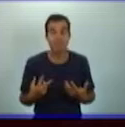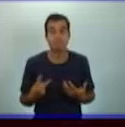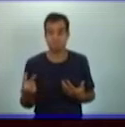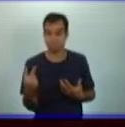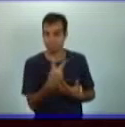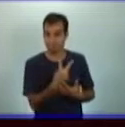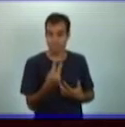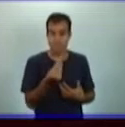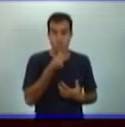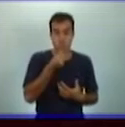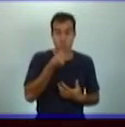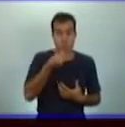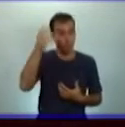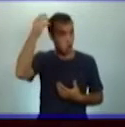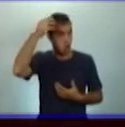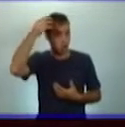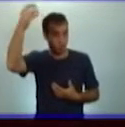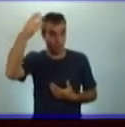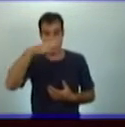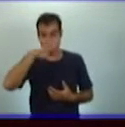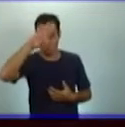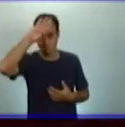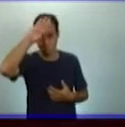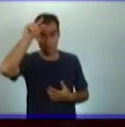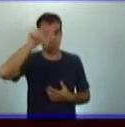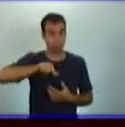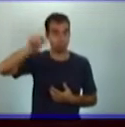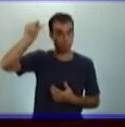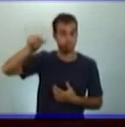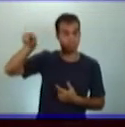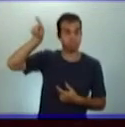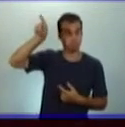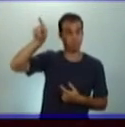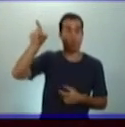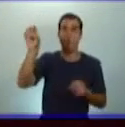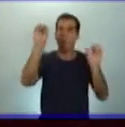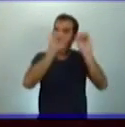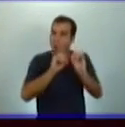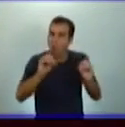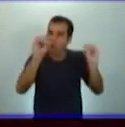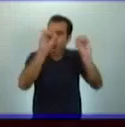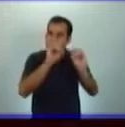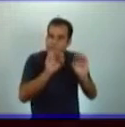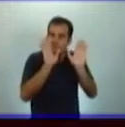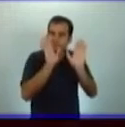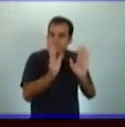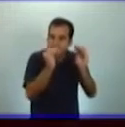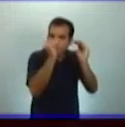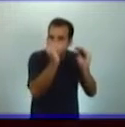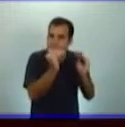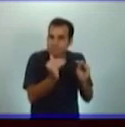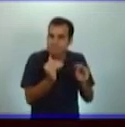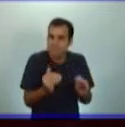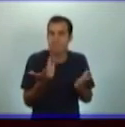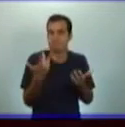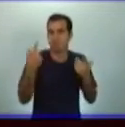cubano para organizar jurídicamente el país.